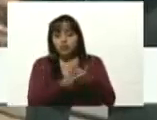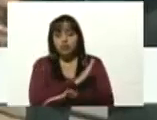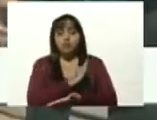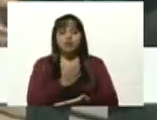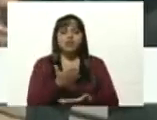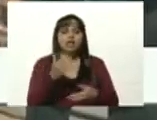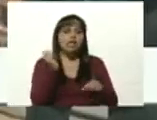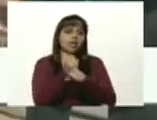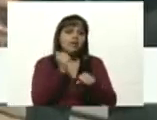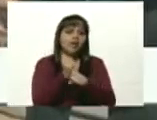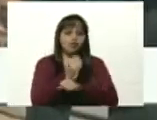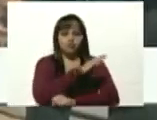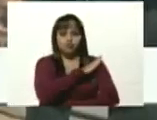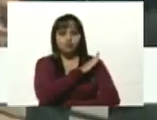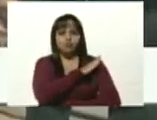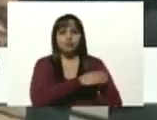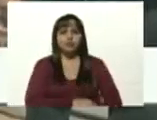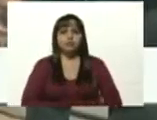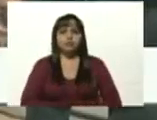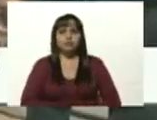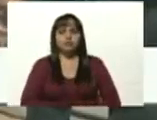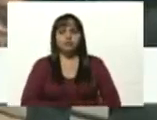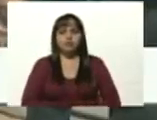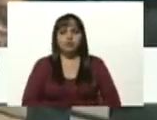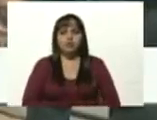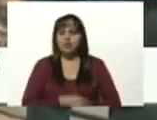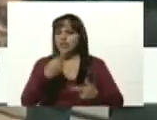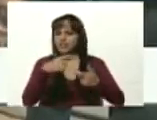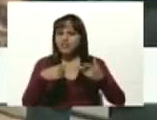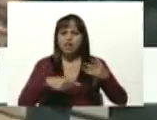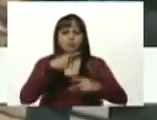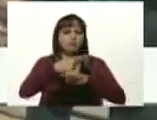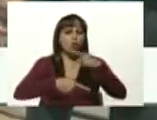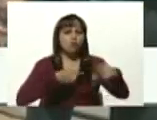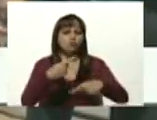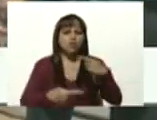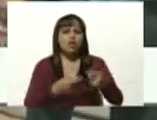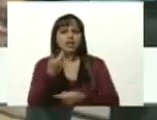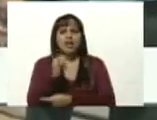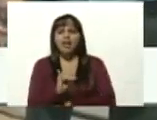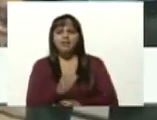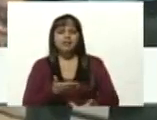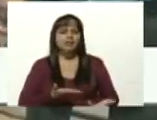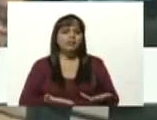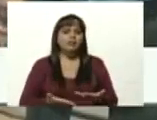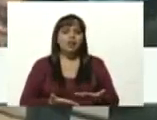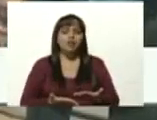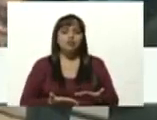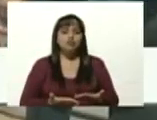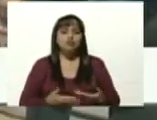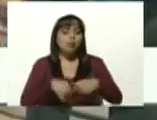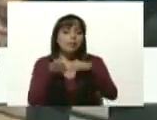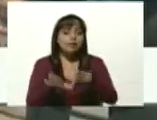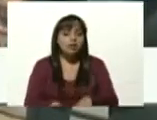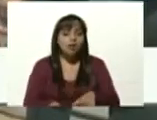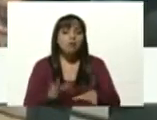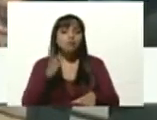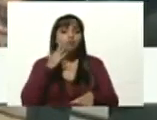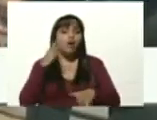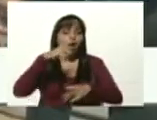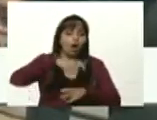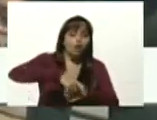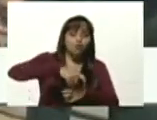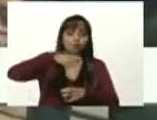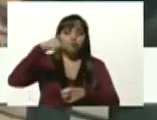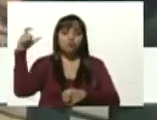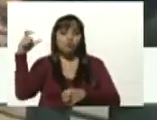trabajadores varios procesos que estaban parados tanto como la grúa como